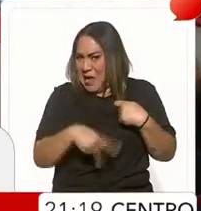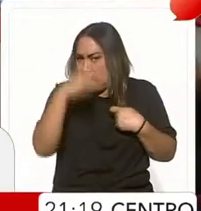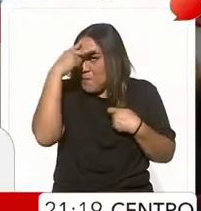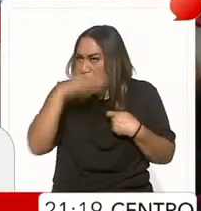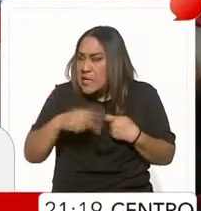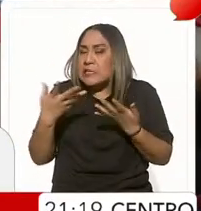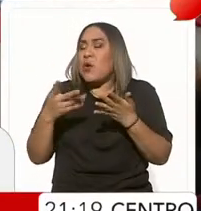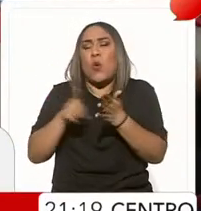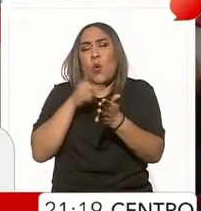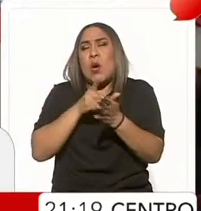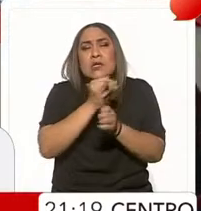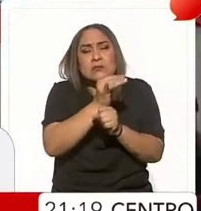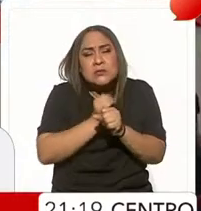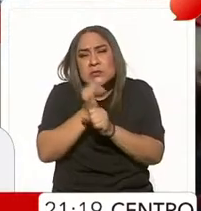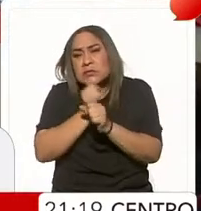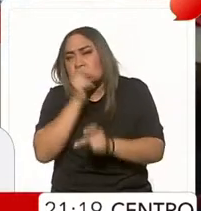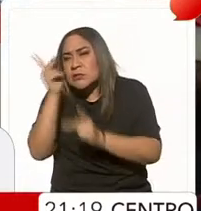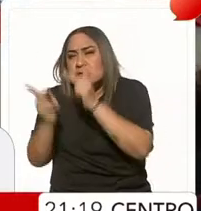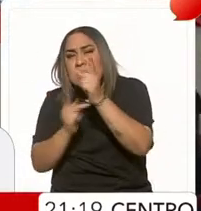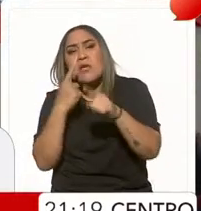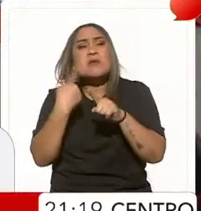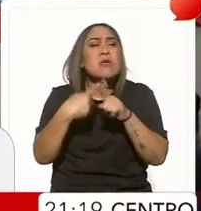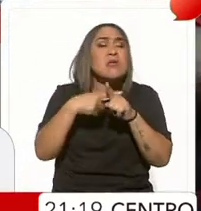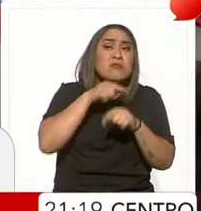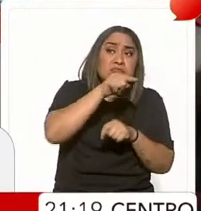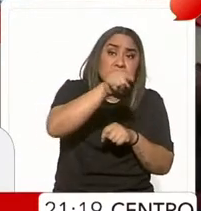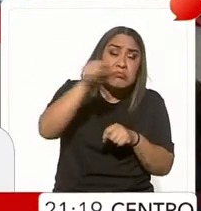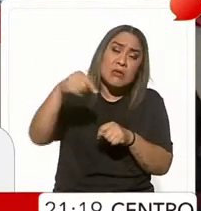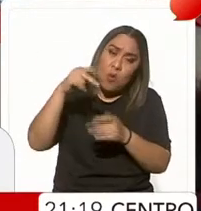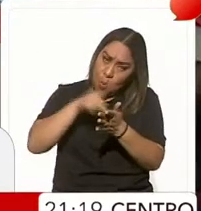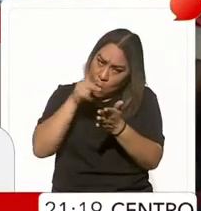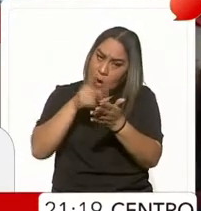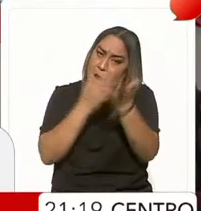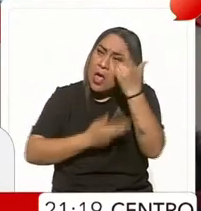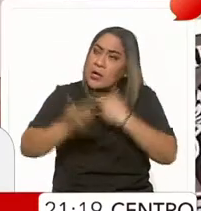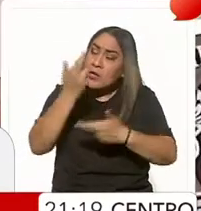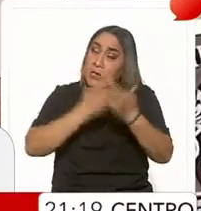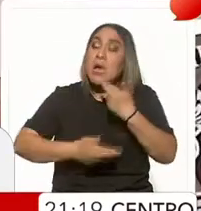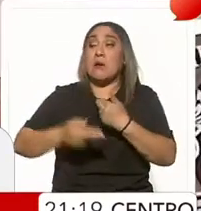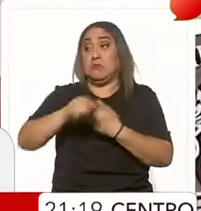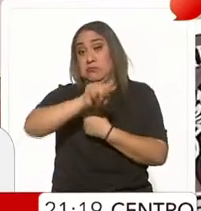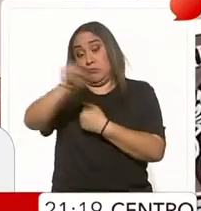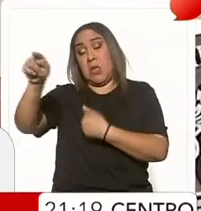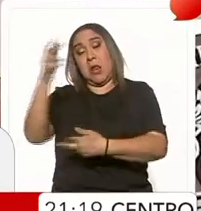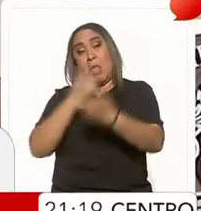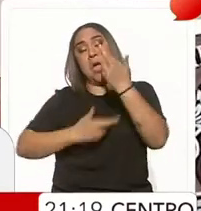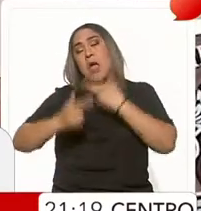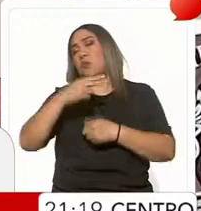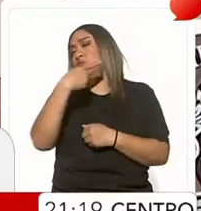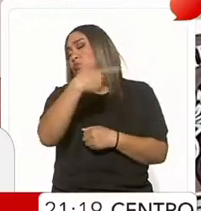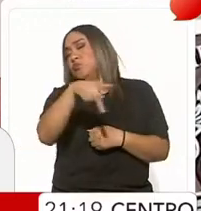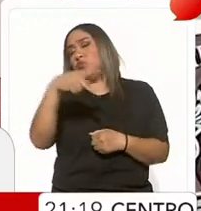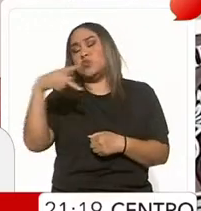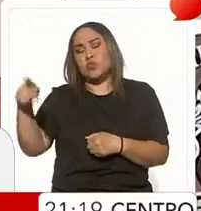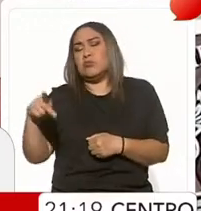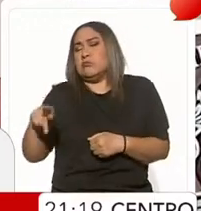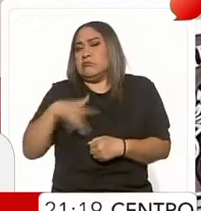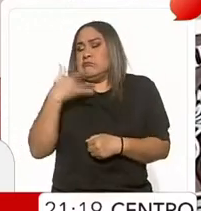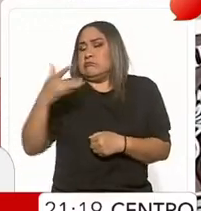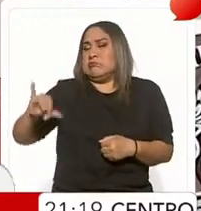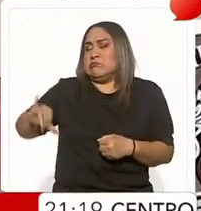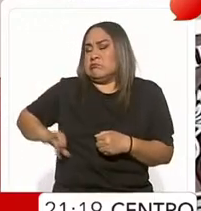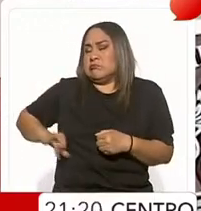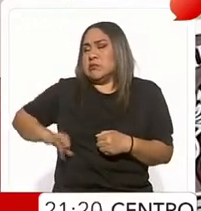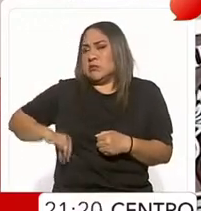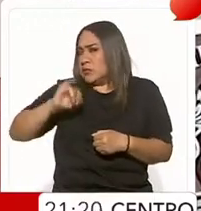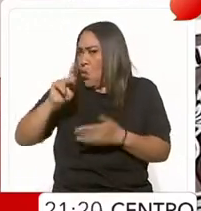encuesta allá en Haití para ver quiénes querían volver y todos los que vuelven lo hacen, por supuesto, muy interesados y de